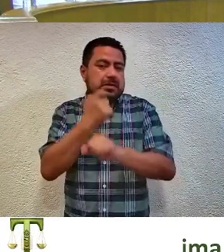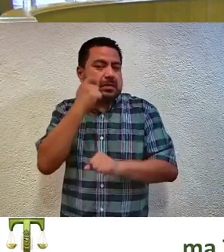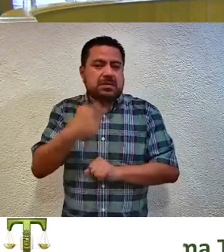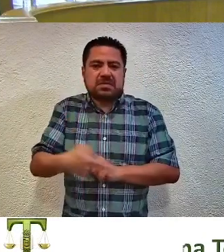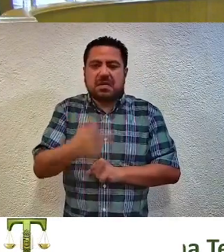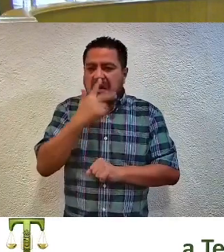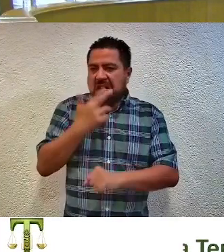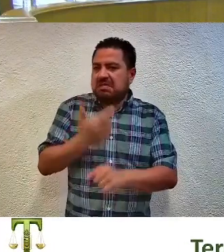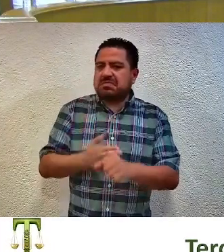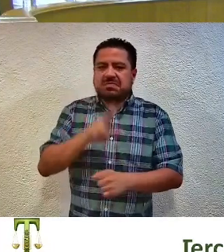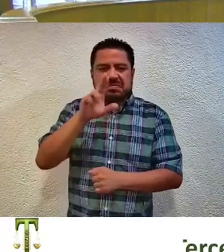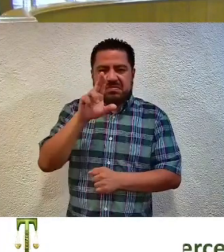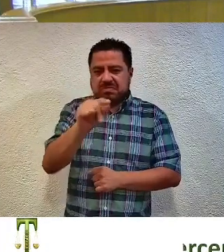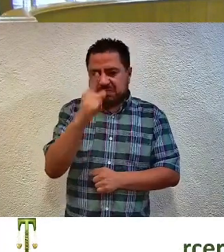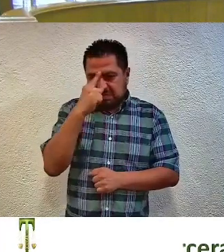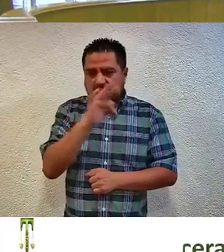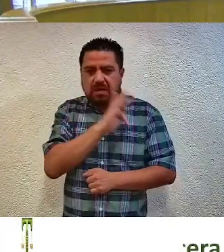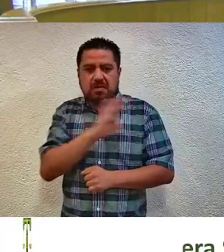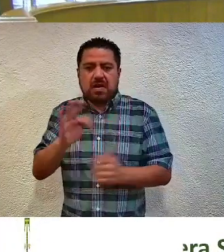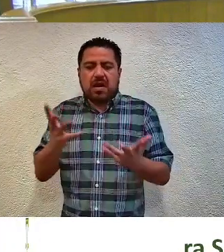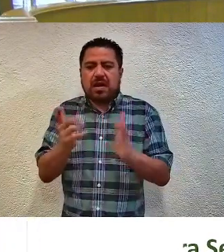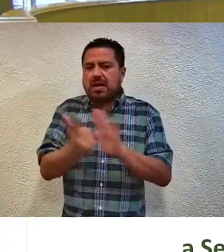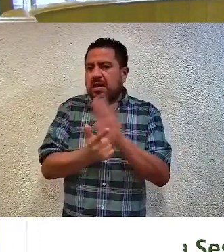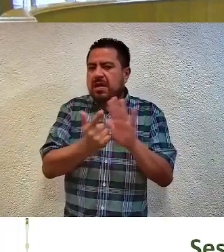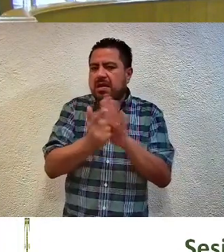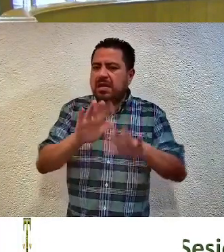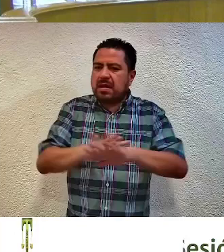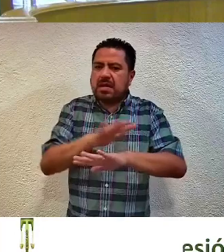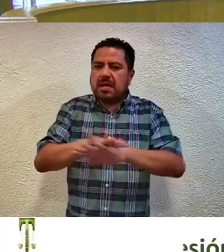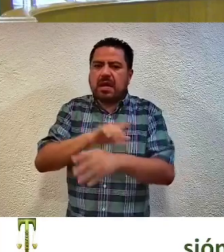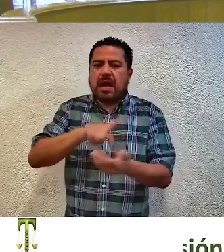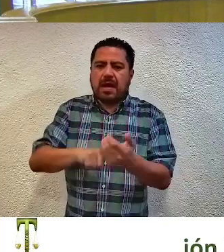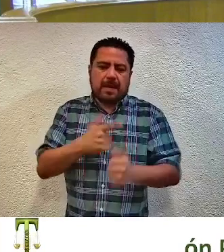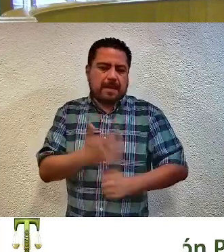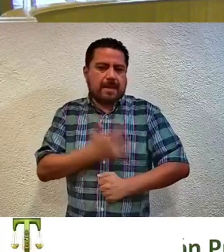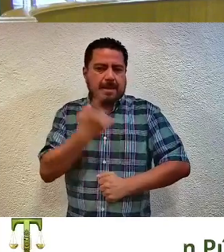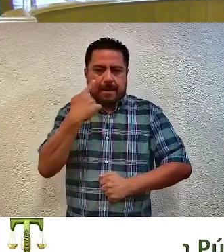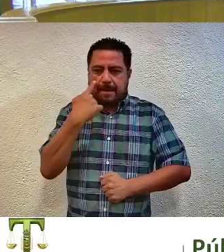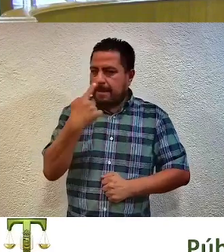incompetente para realizar cualquier reforma dicha ley para los fines pretendidos.